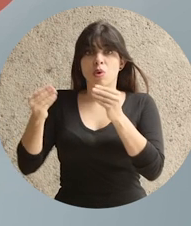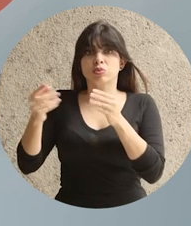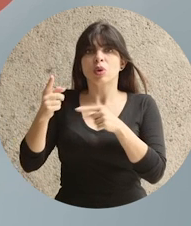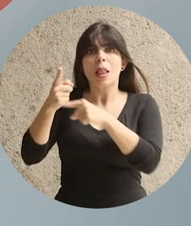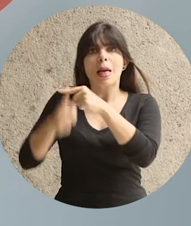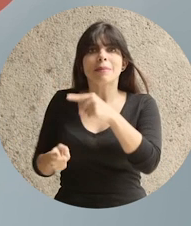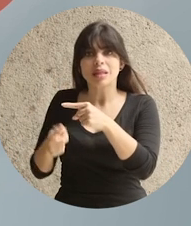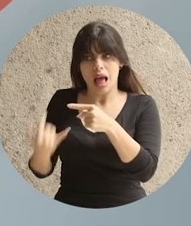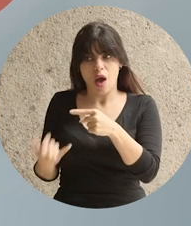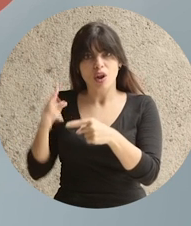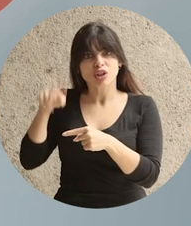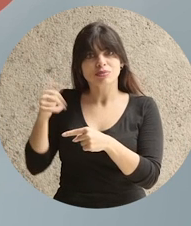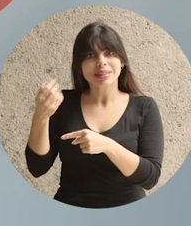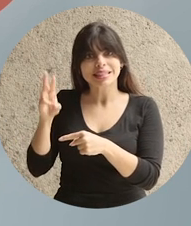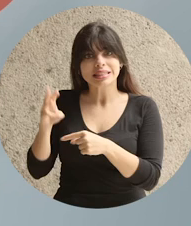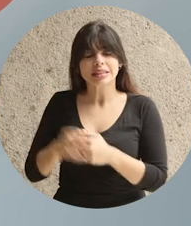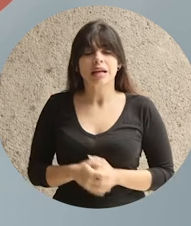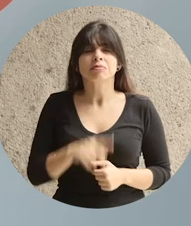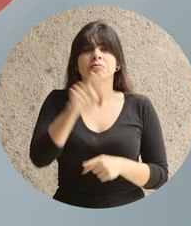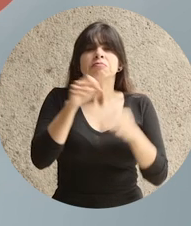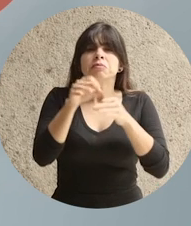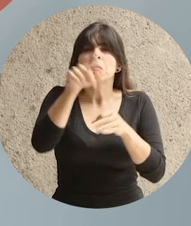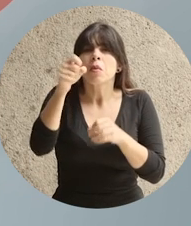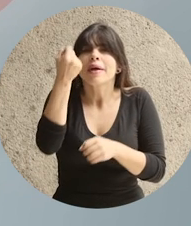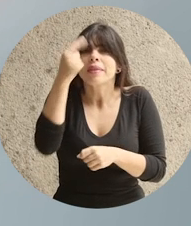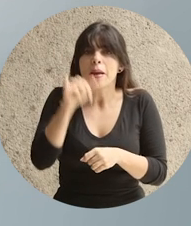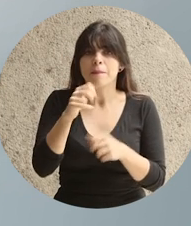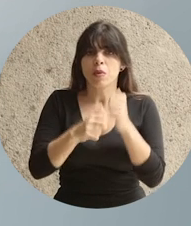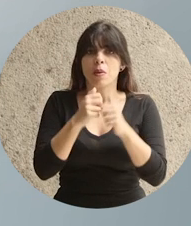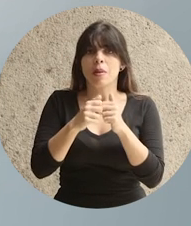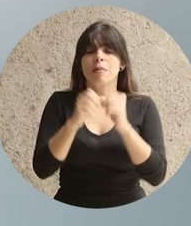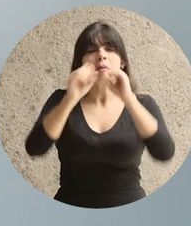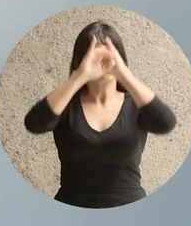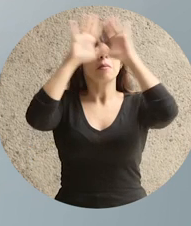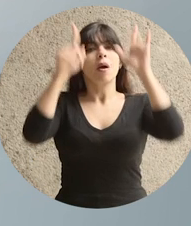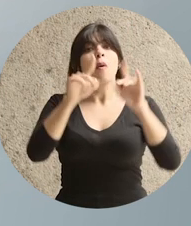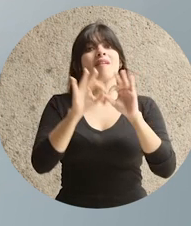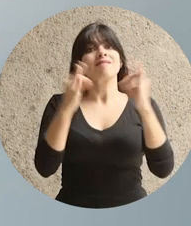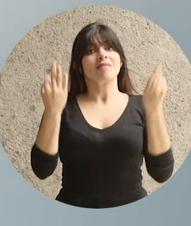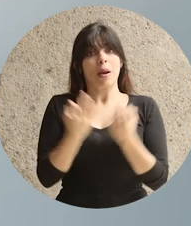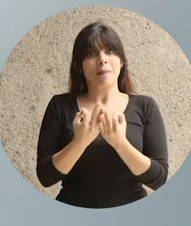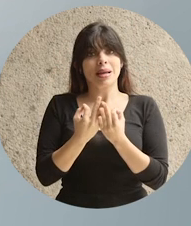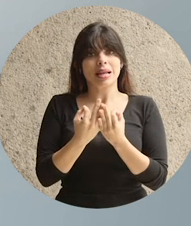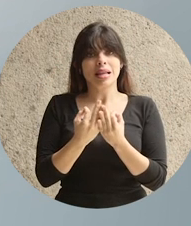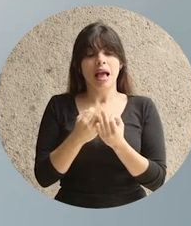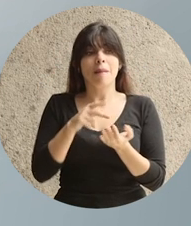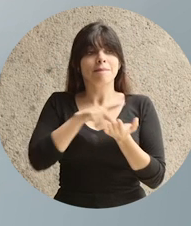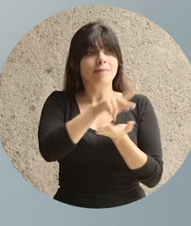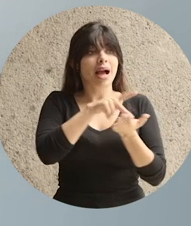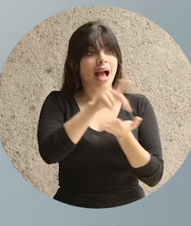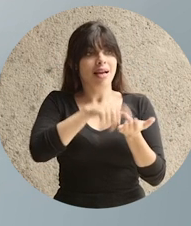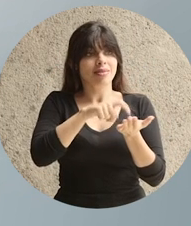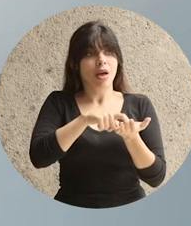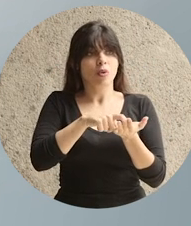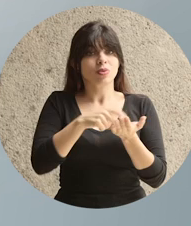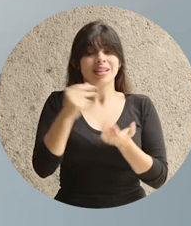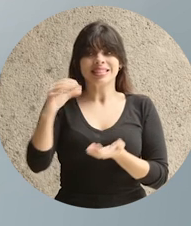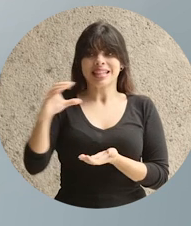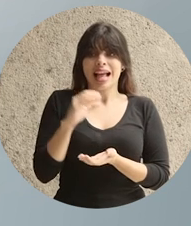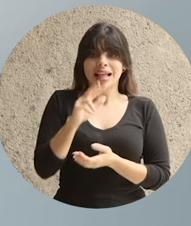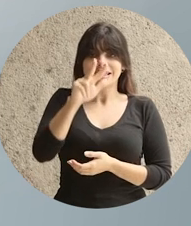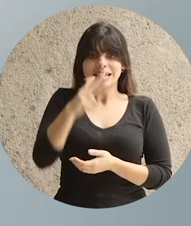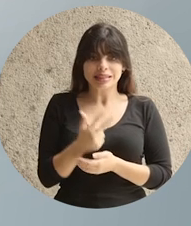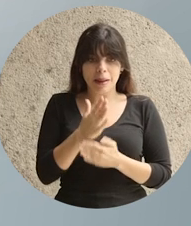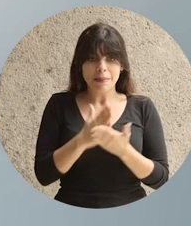producimos en el 2016. Para entender este problema, es como si una familia destinara al pago de deudas la tercera